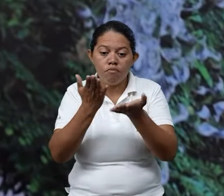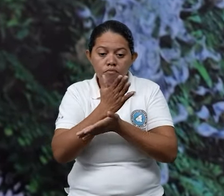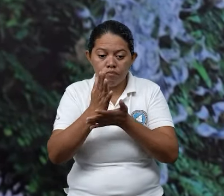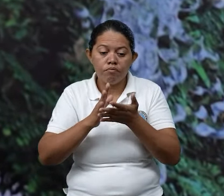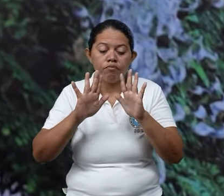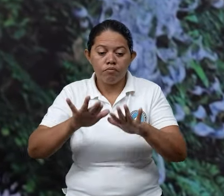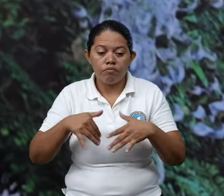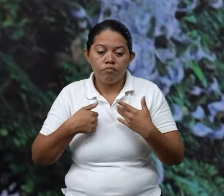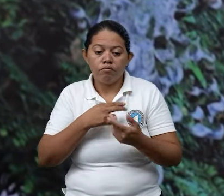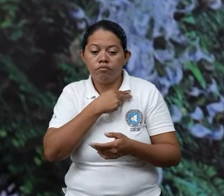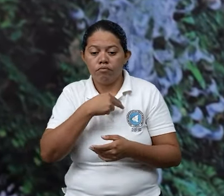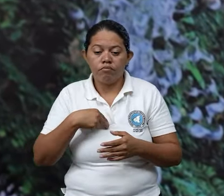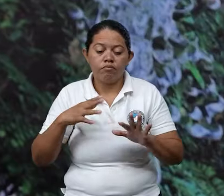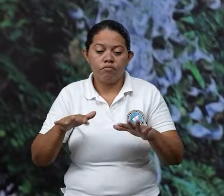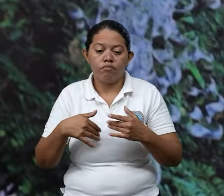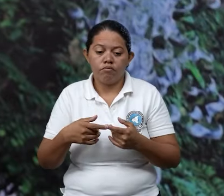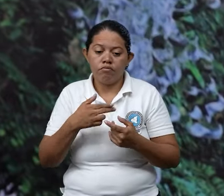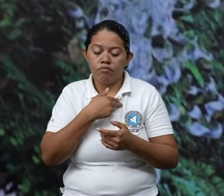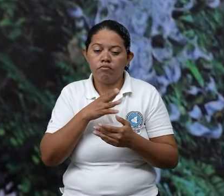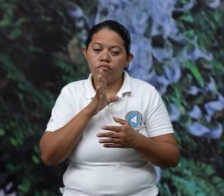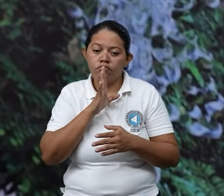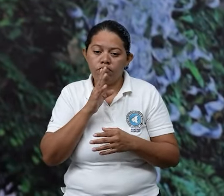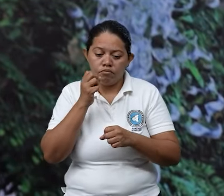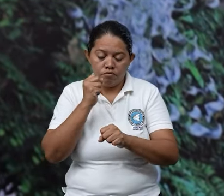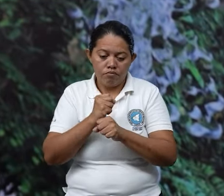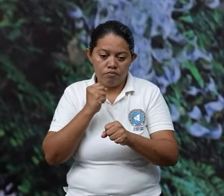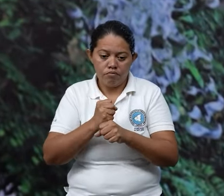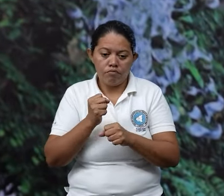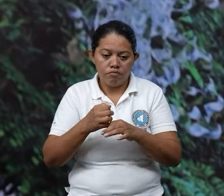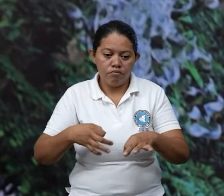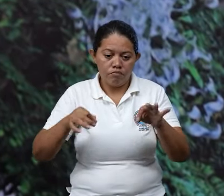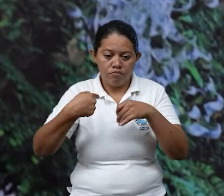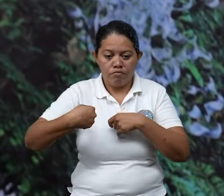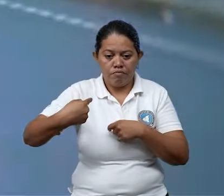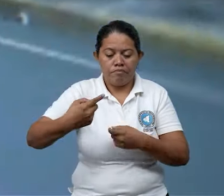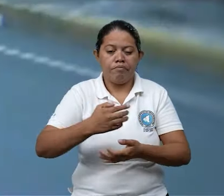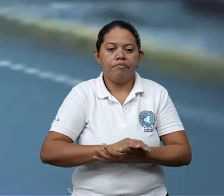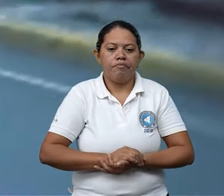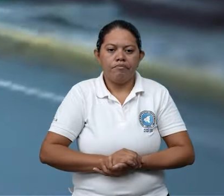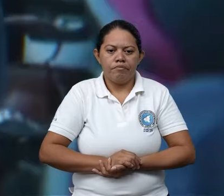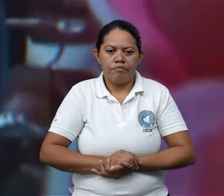que realizamos ¿verdad? para sustentar el trabajo que realizamos diario